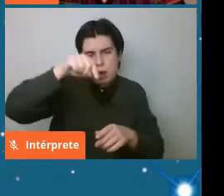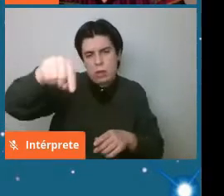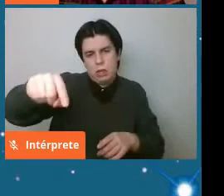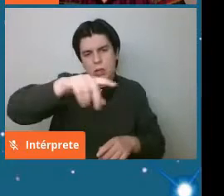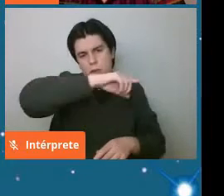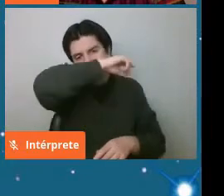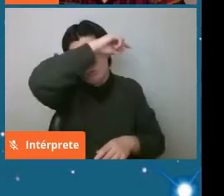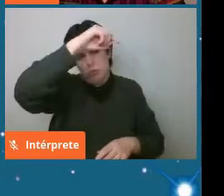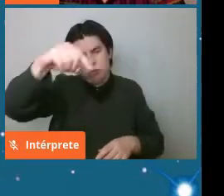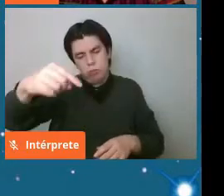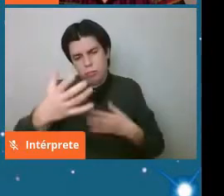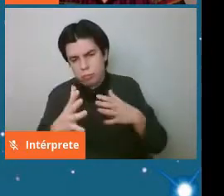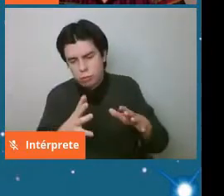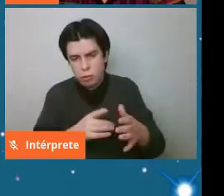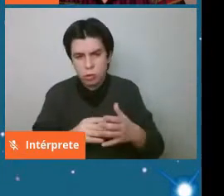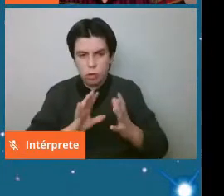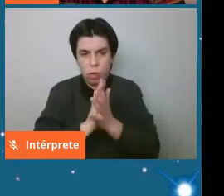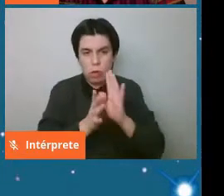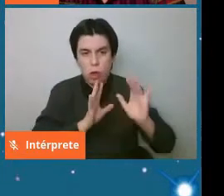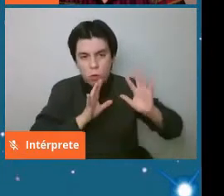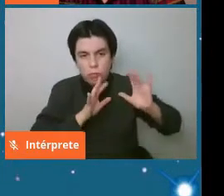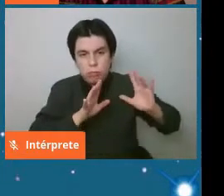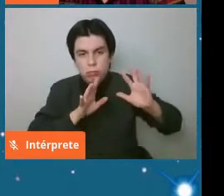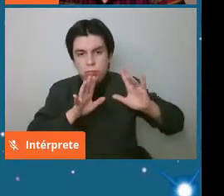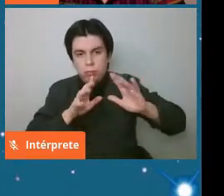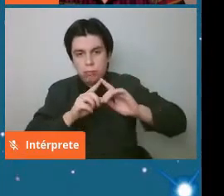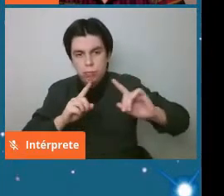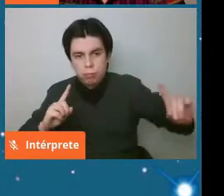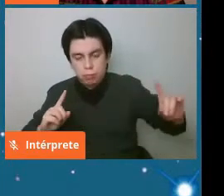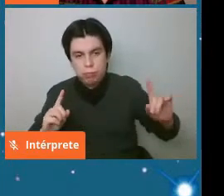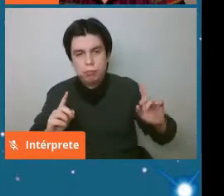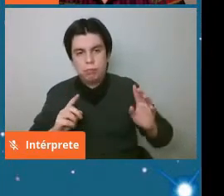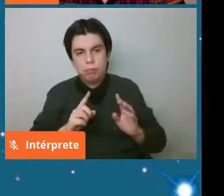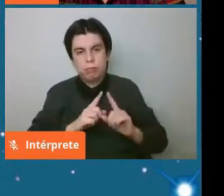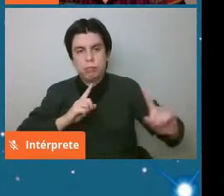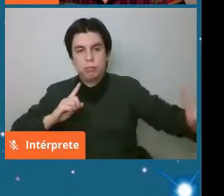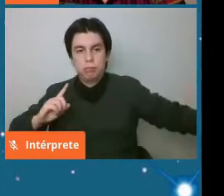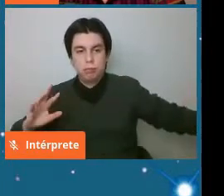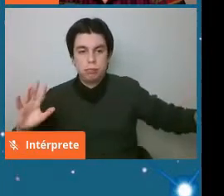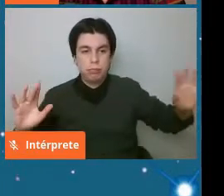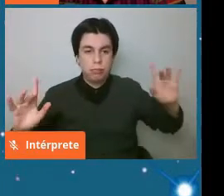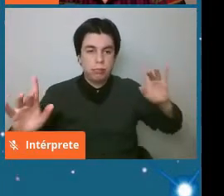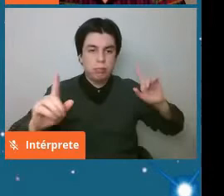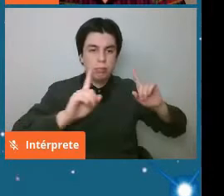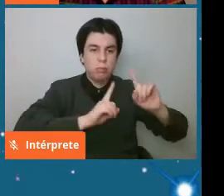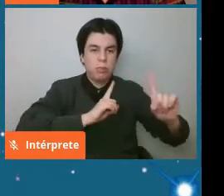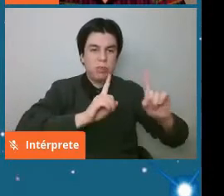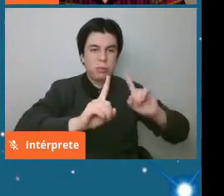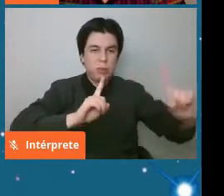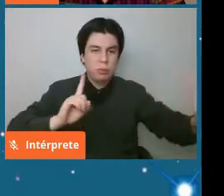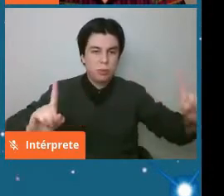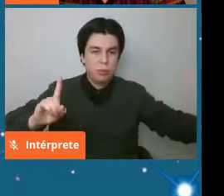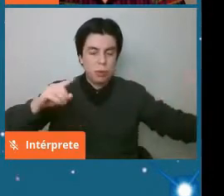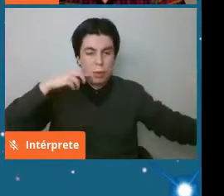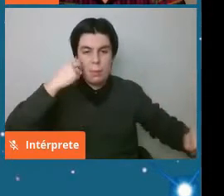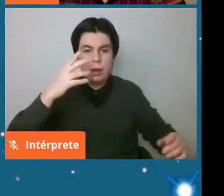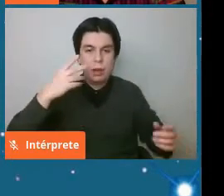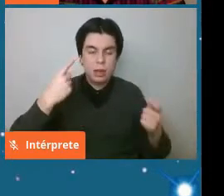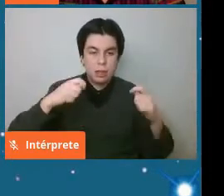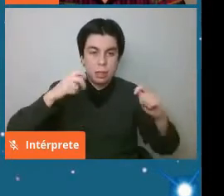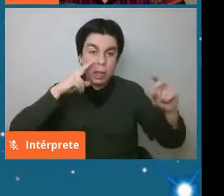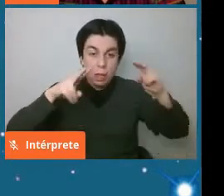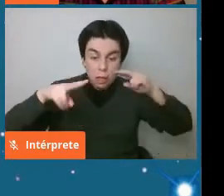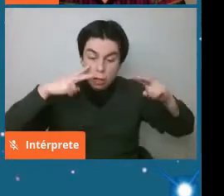toda la cuadrilla se fue ocupando una gran área como para abarcar lo que más pudieran de la zona